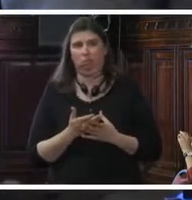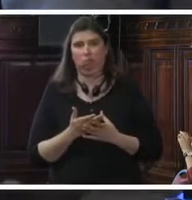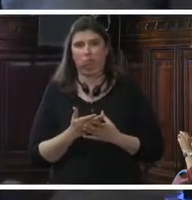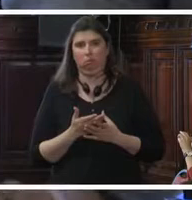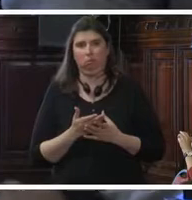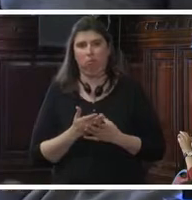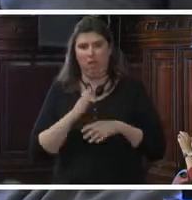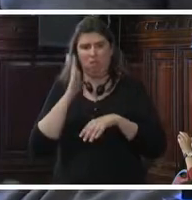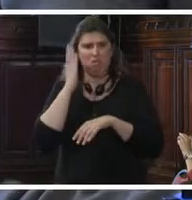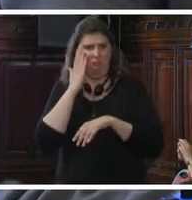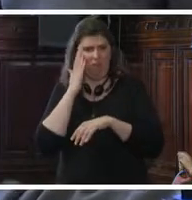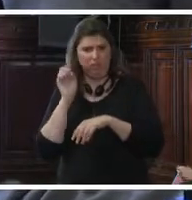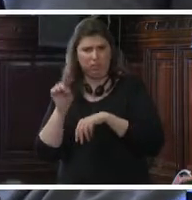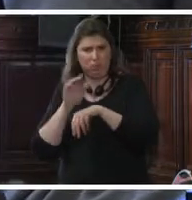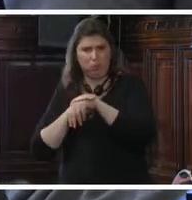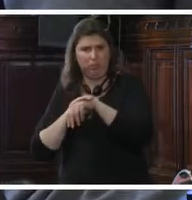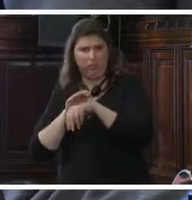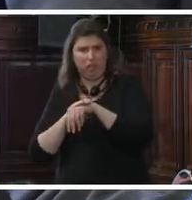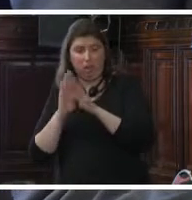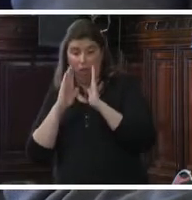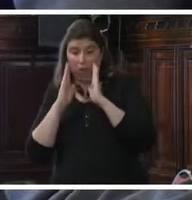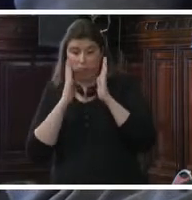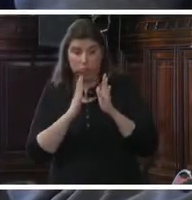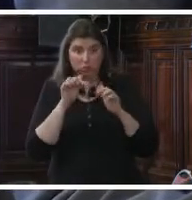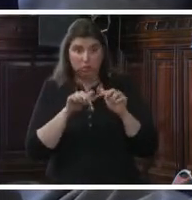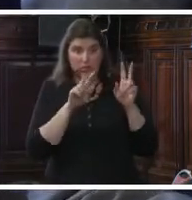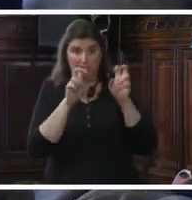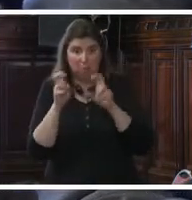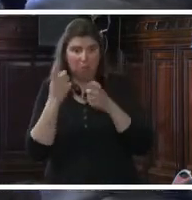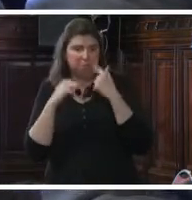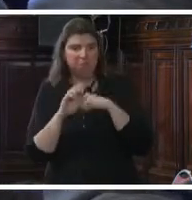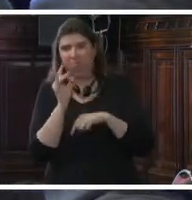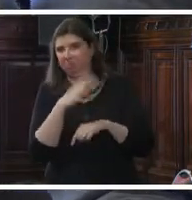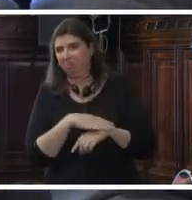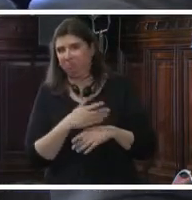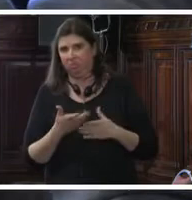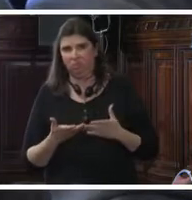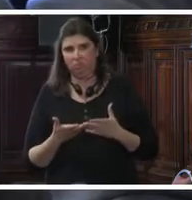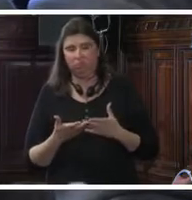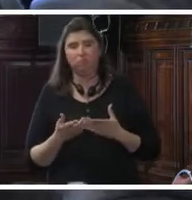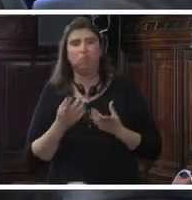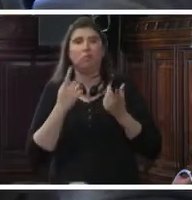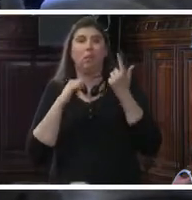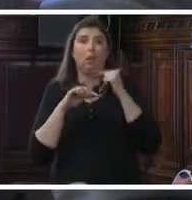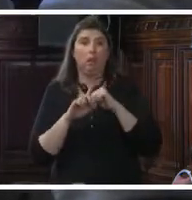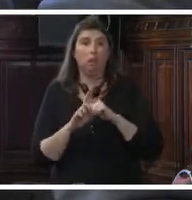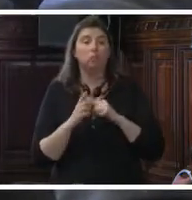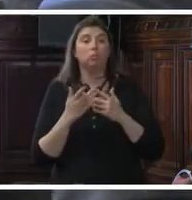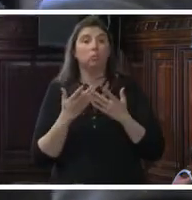esa responsabilidad. Y por eso el manejo de